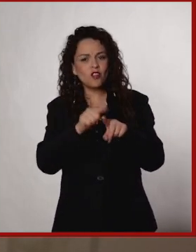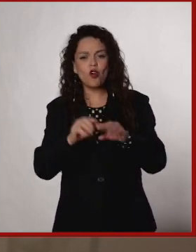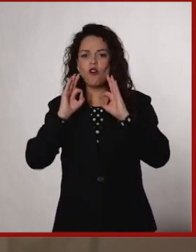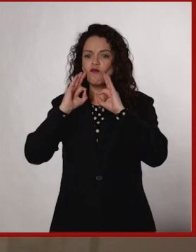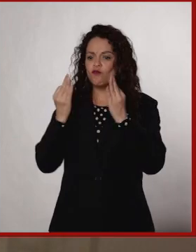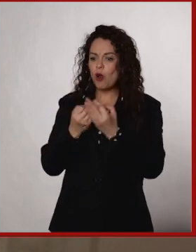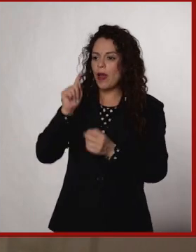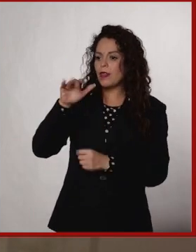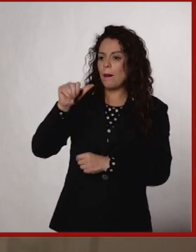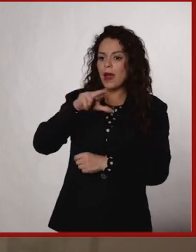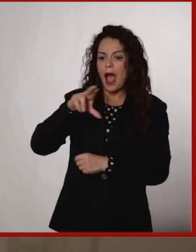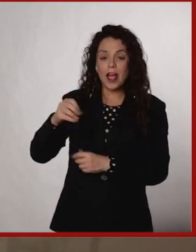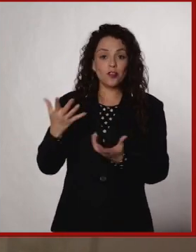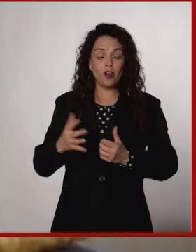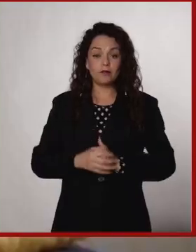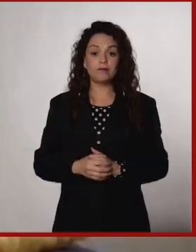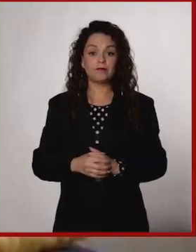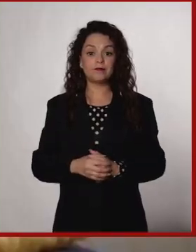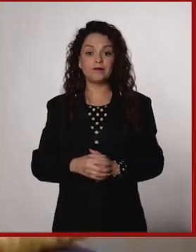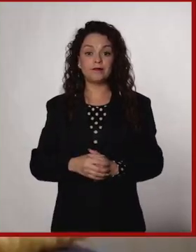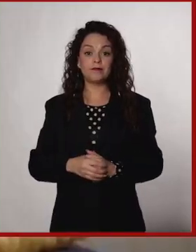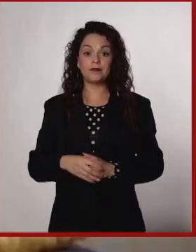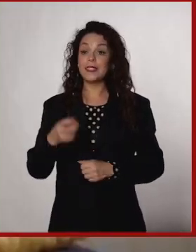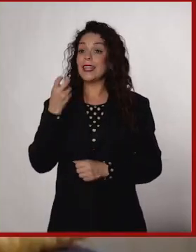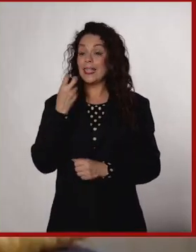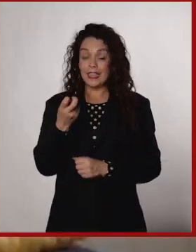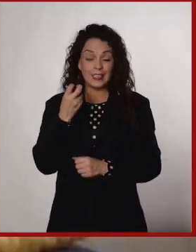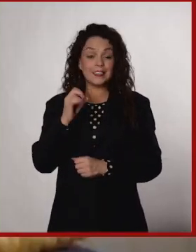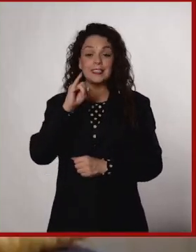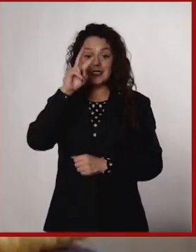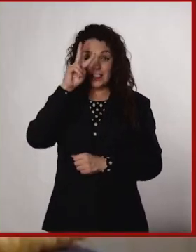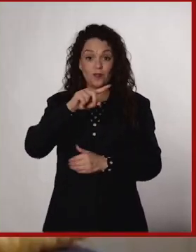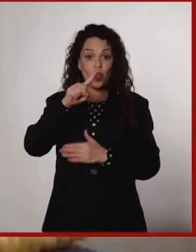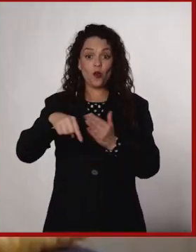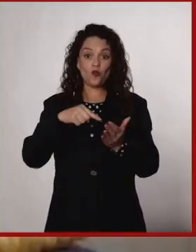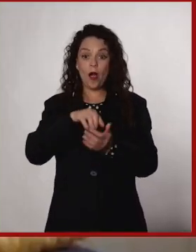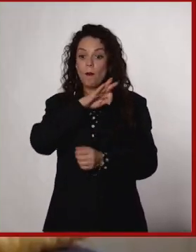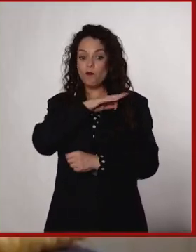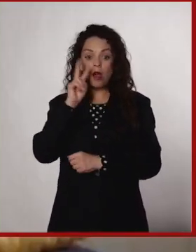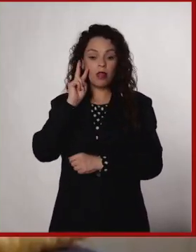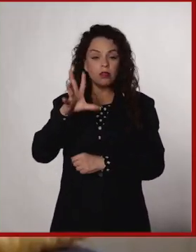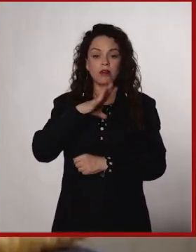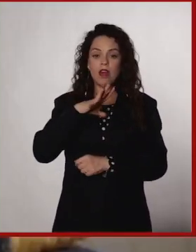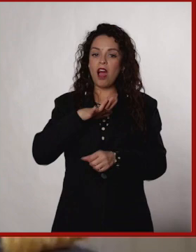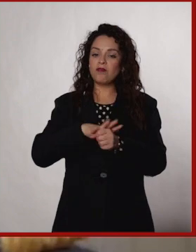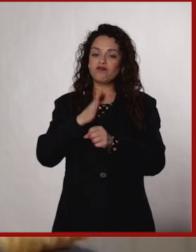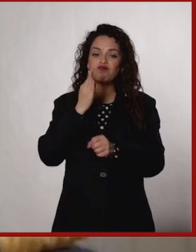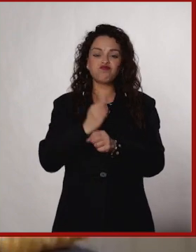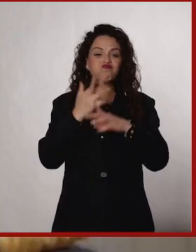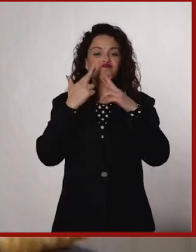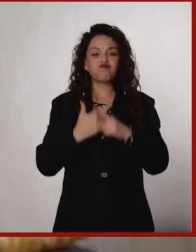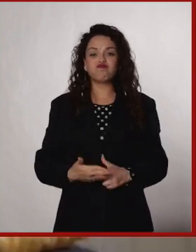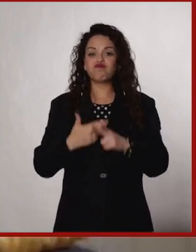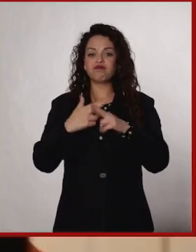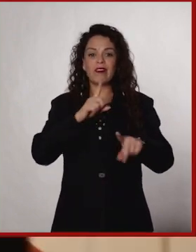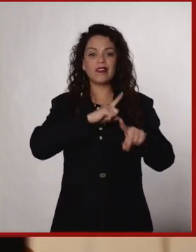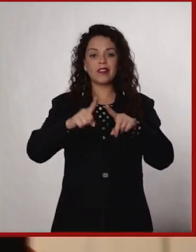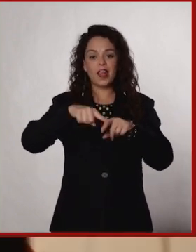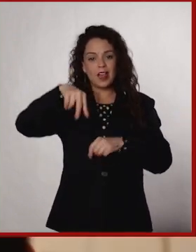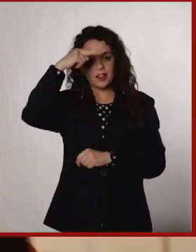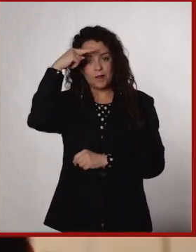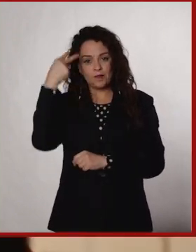tamaños, colores, formas. El mercado es justo un lugar para también apreciar la biodiversidad de